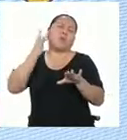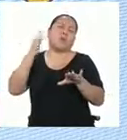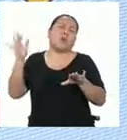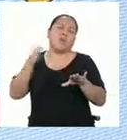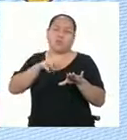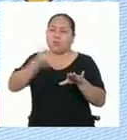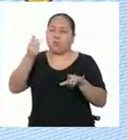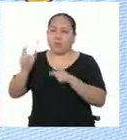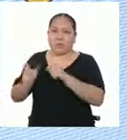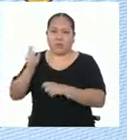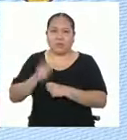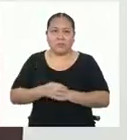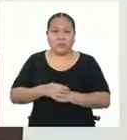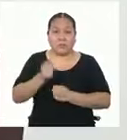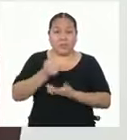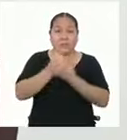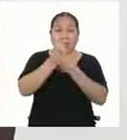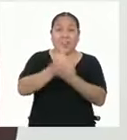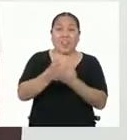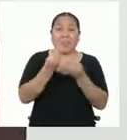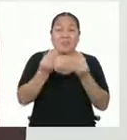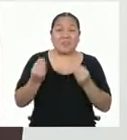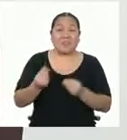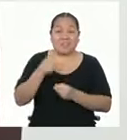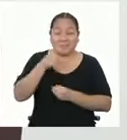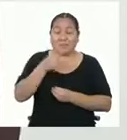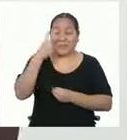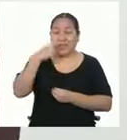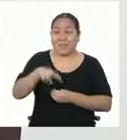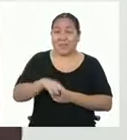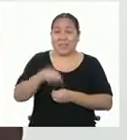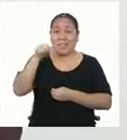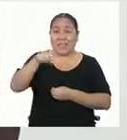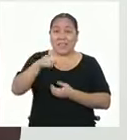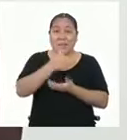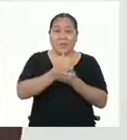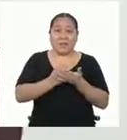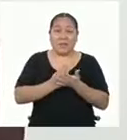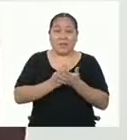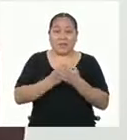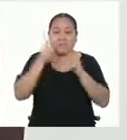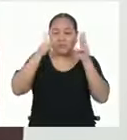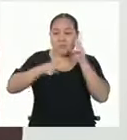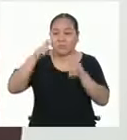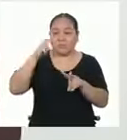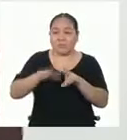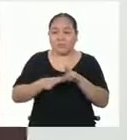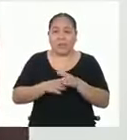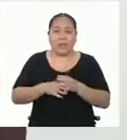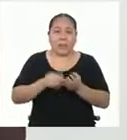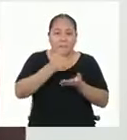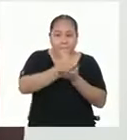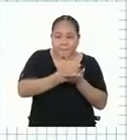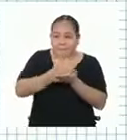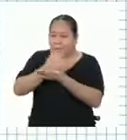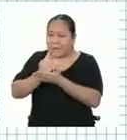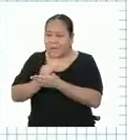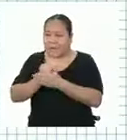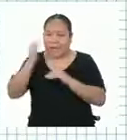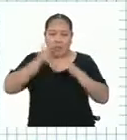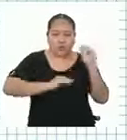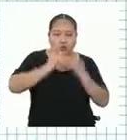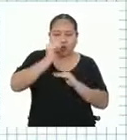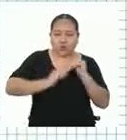del resto. Te va a servir muchísimo. Ya vas a ver. Creo que en este punto estamos viendo posibilidades de estructuras